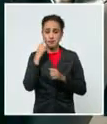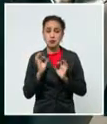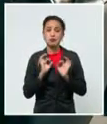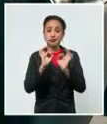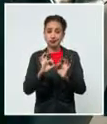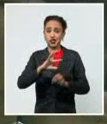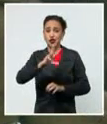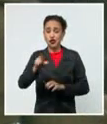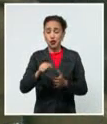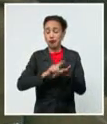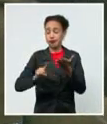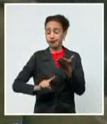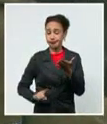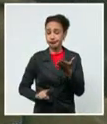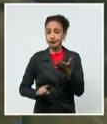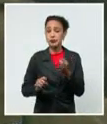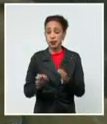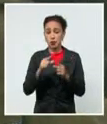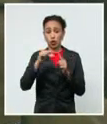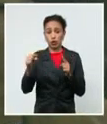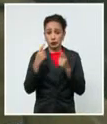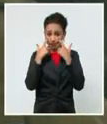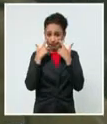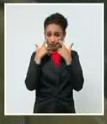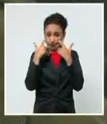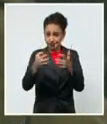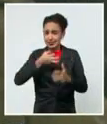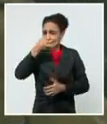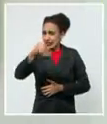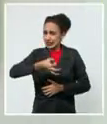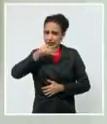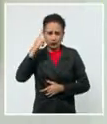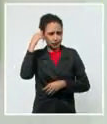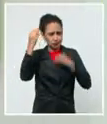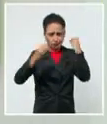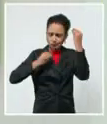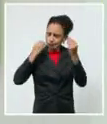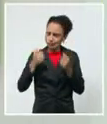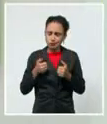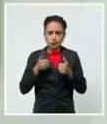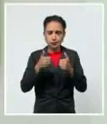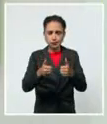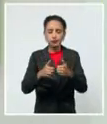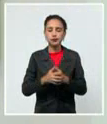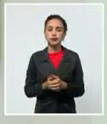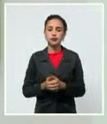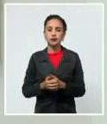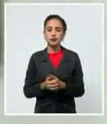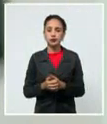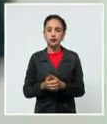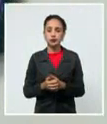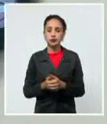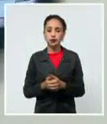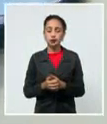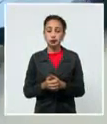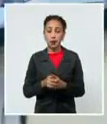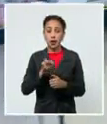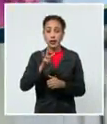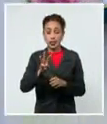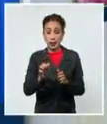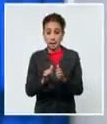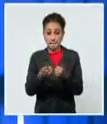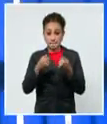robo de electricidad fue asunto ampliamente analizado. Hechos como el de tres panaderías